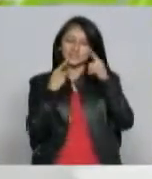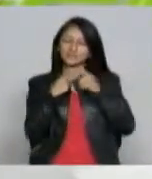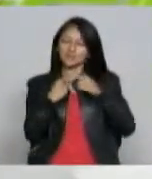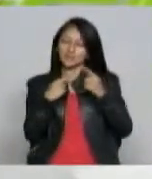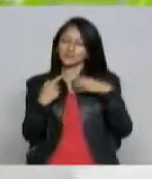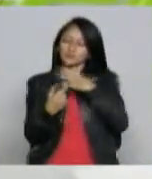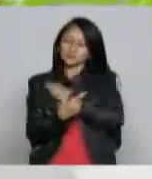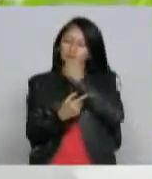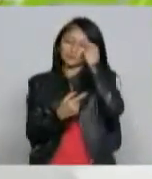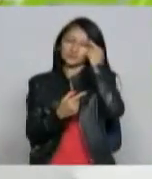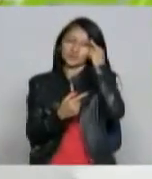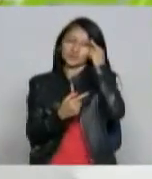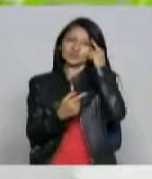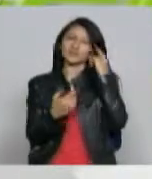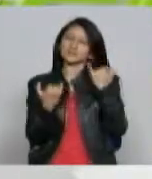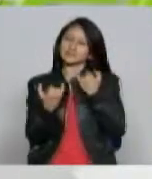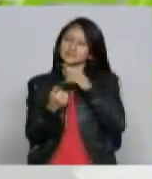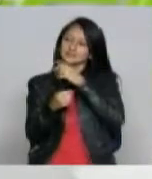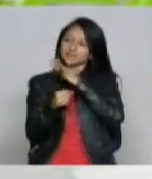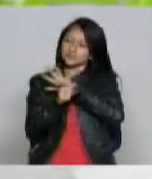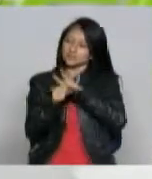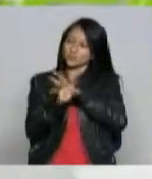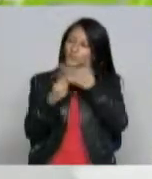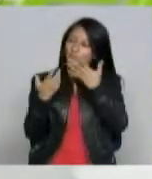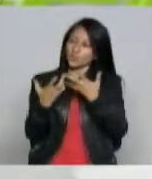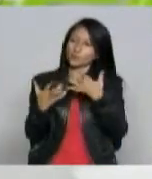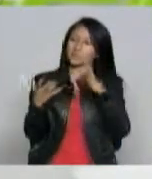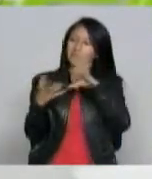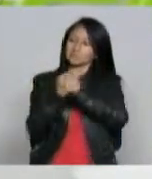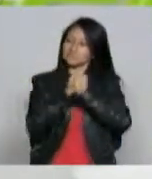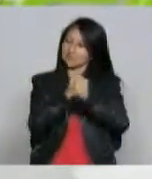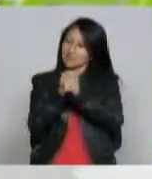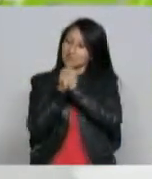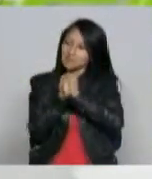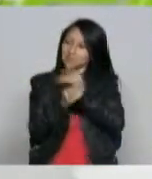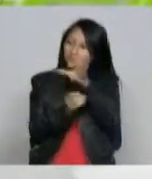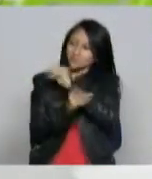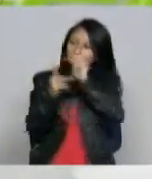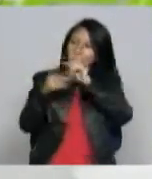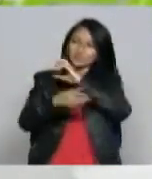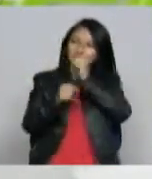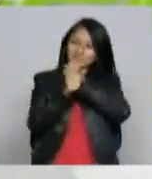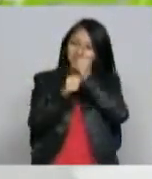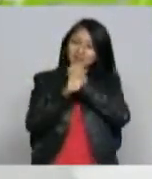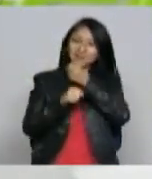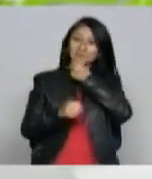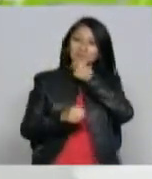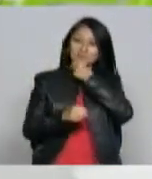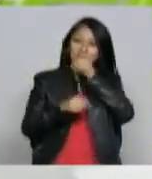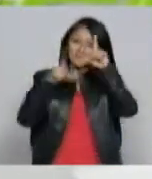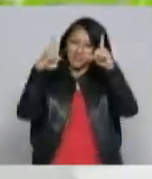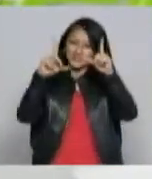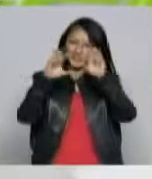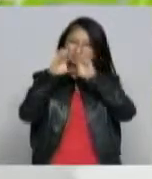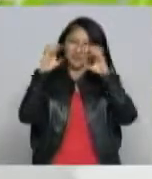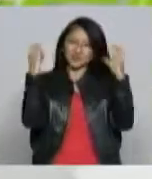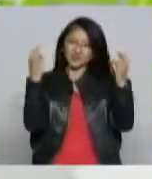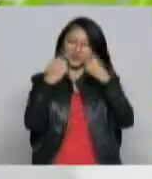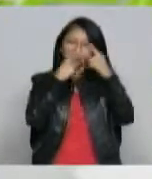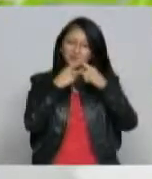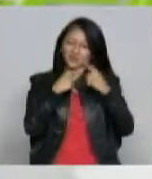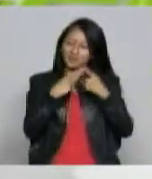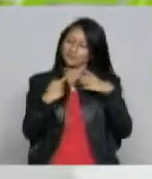vimos un estado de huerfandad de los periodistas prácticamente de todos los municipios y queríamos como